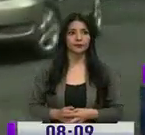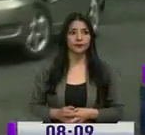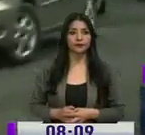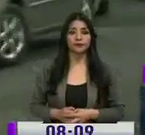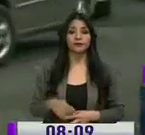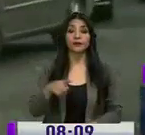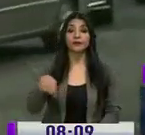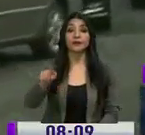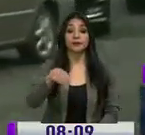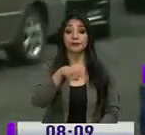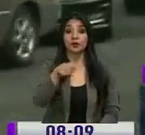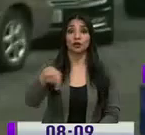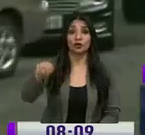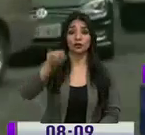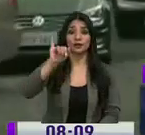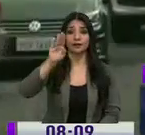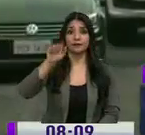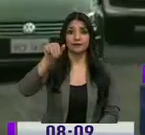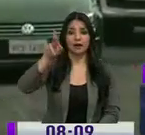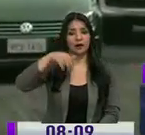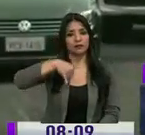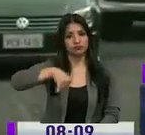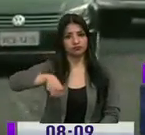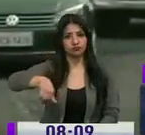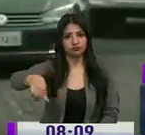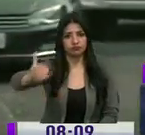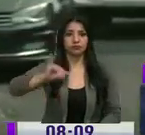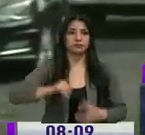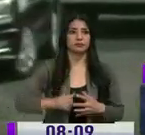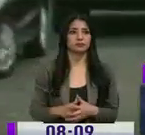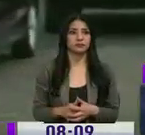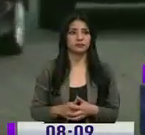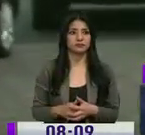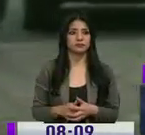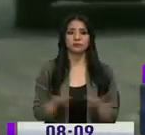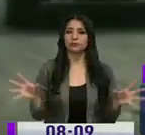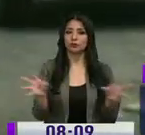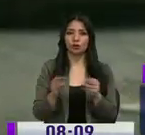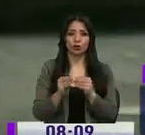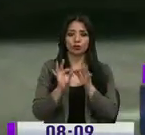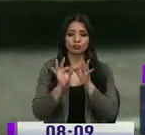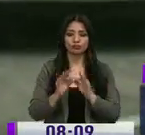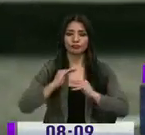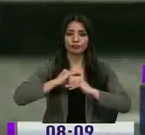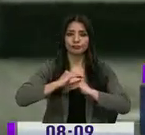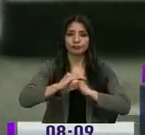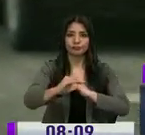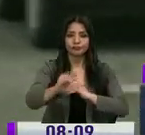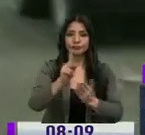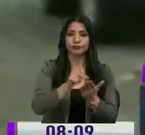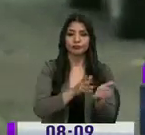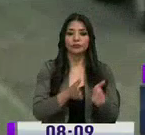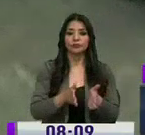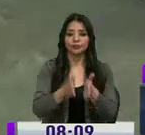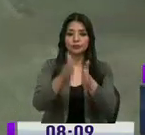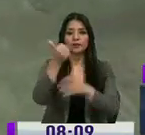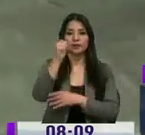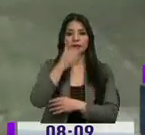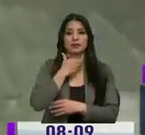trébol Velasco y Barra y así programamos todas las intervenciones de la 10 de agosto.